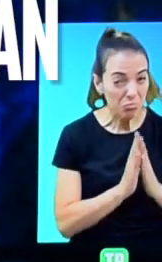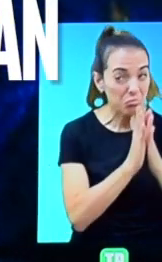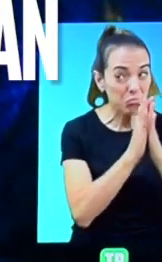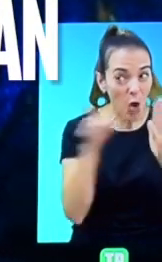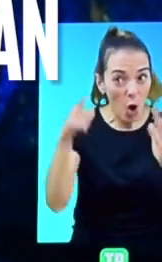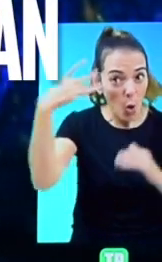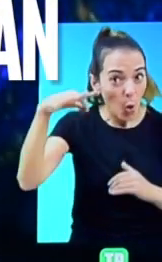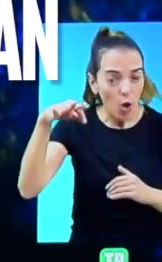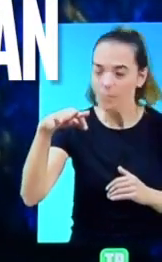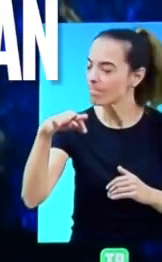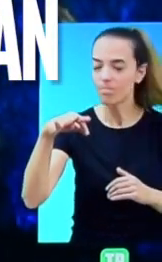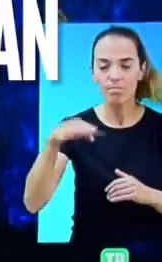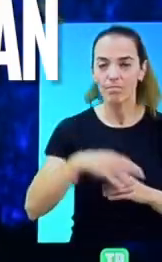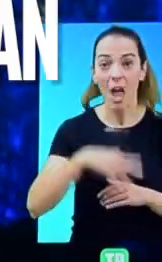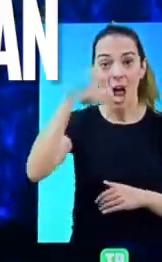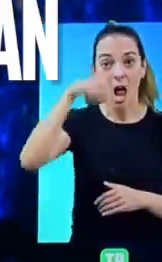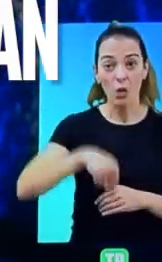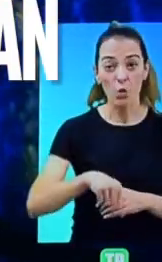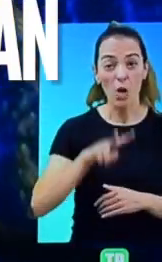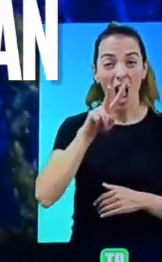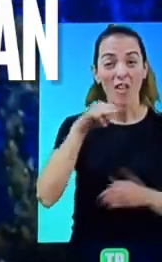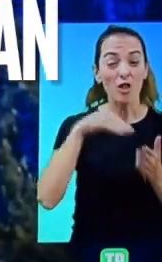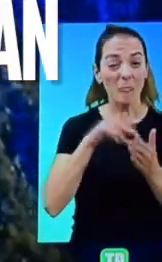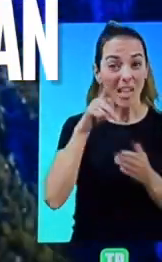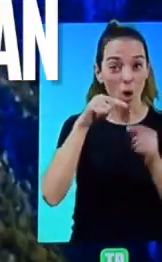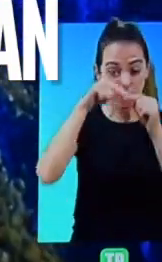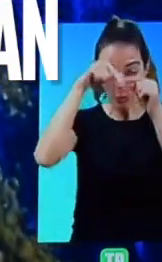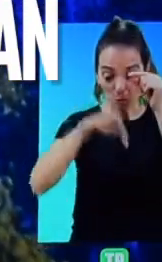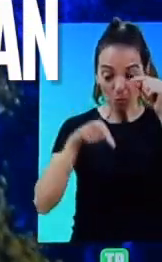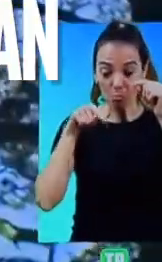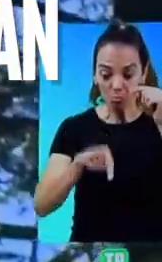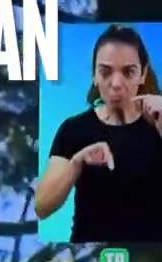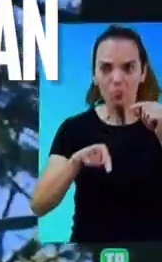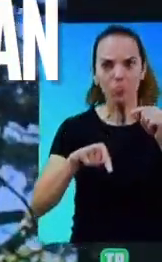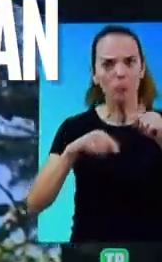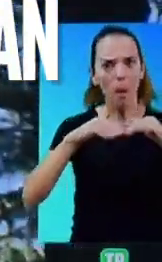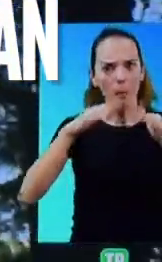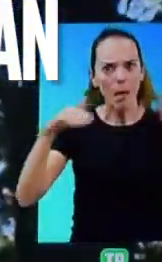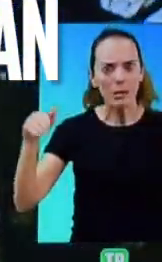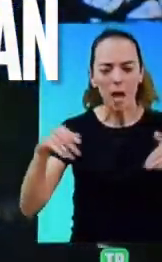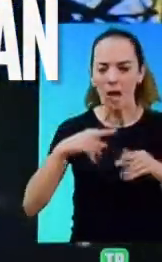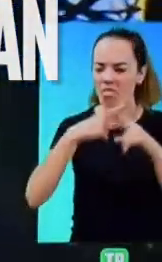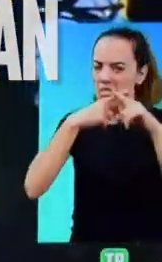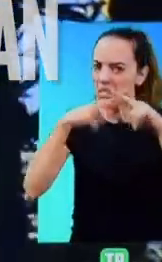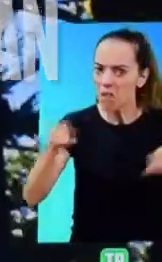A 2000 kilómetros al sur, encontramos un paisaje totalmente diferente,